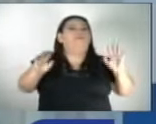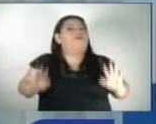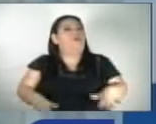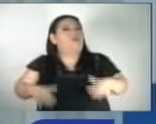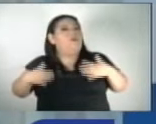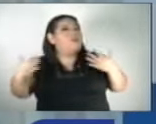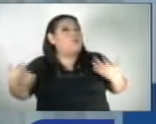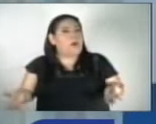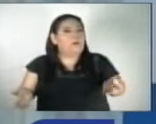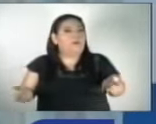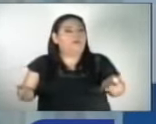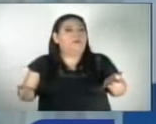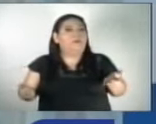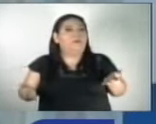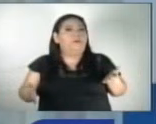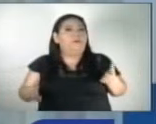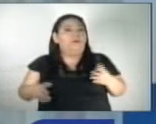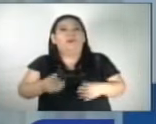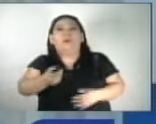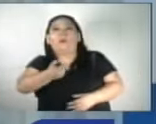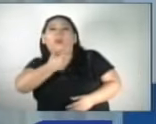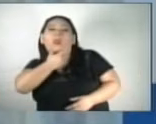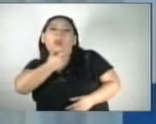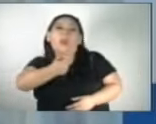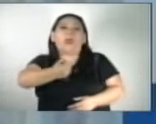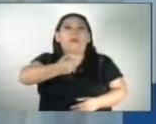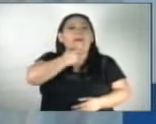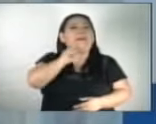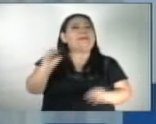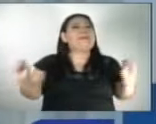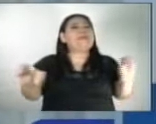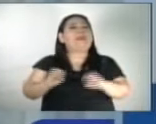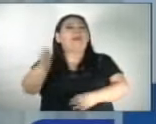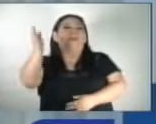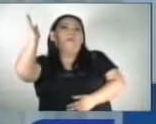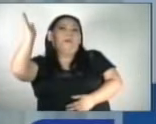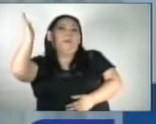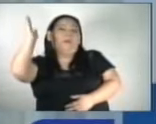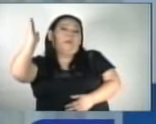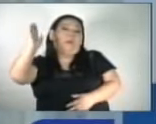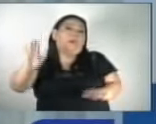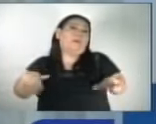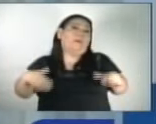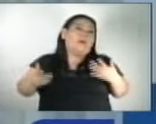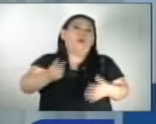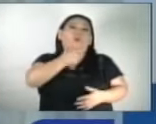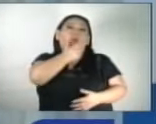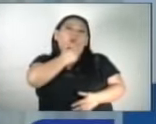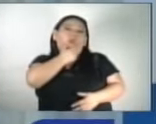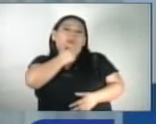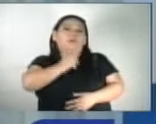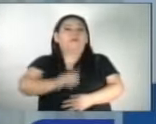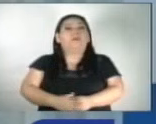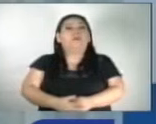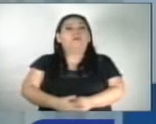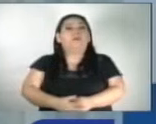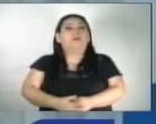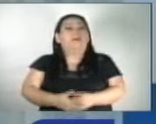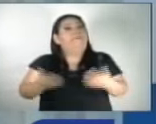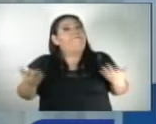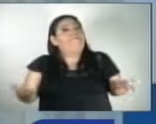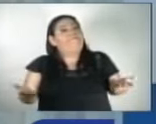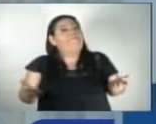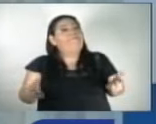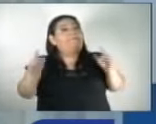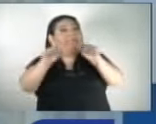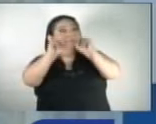tampoco hubo participación de los medios de comunicación en la conferencia de prensa para despejar estas dudas. Por lo que